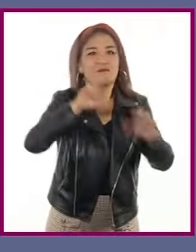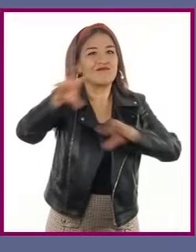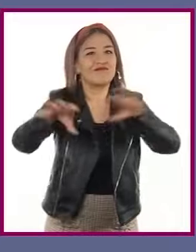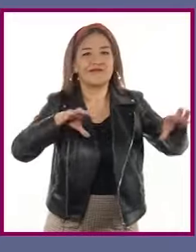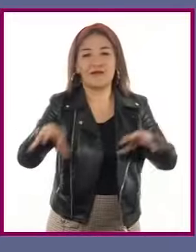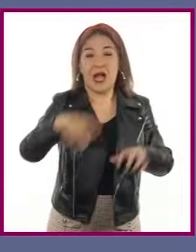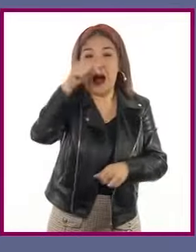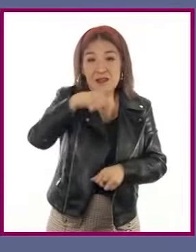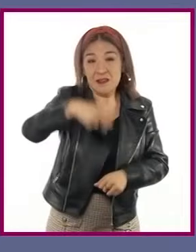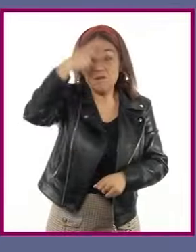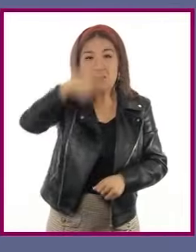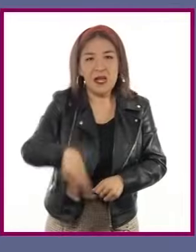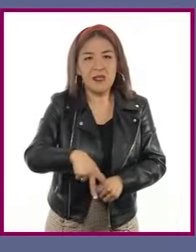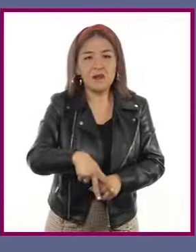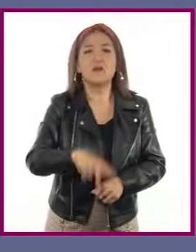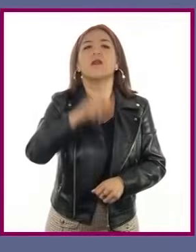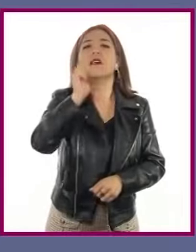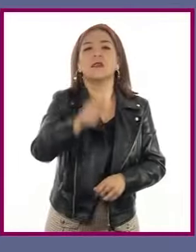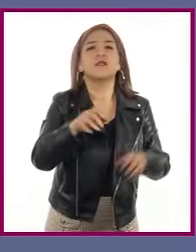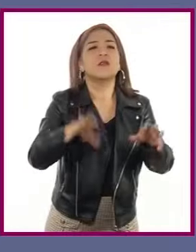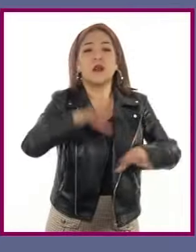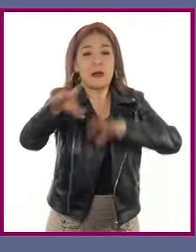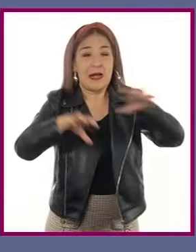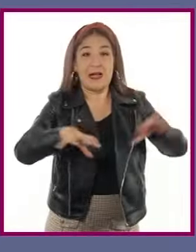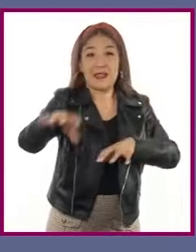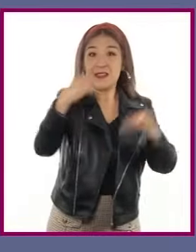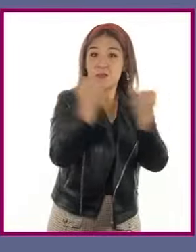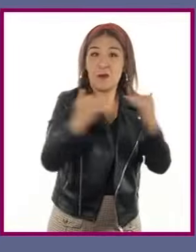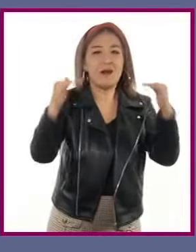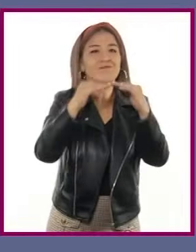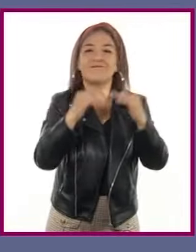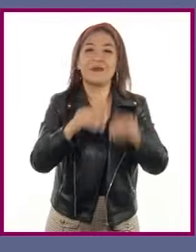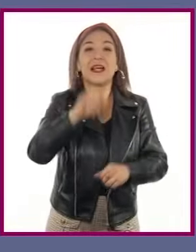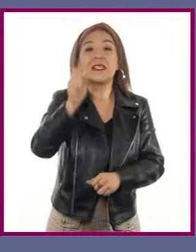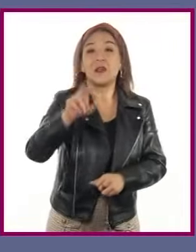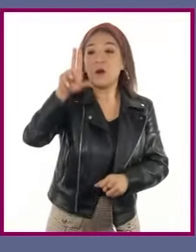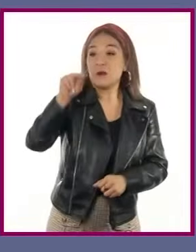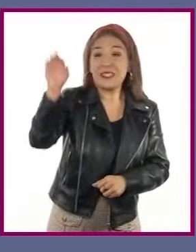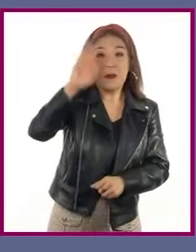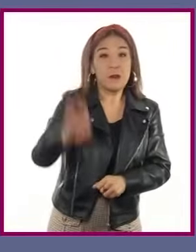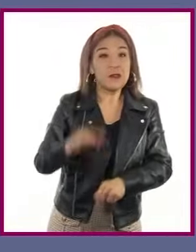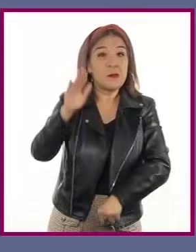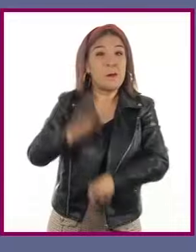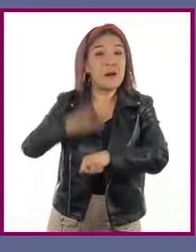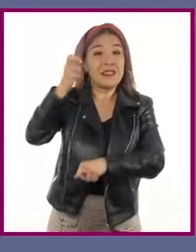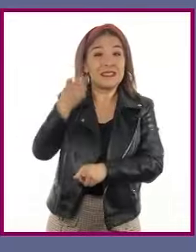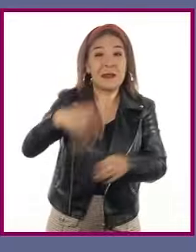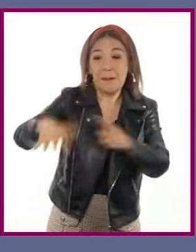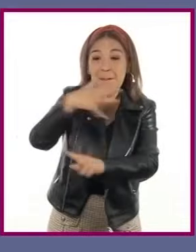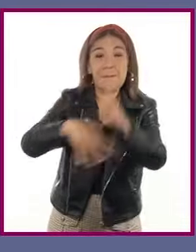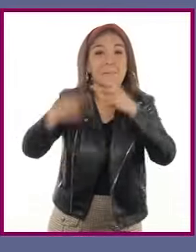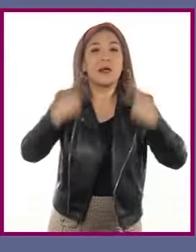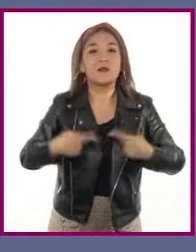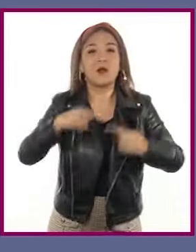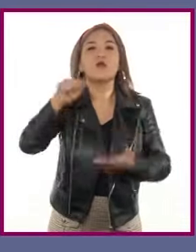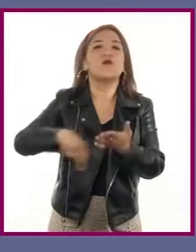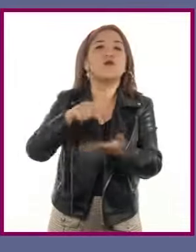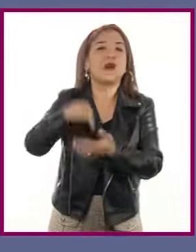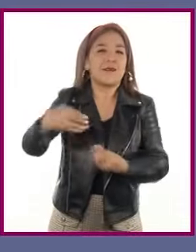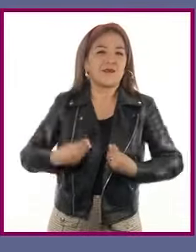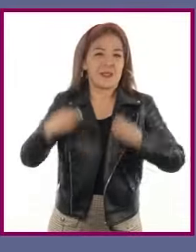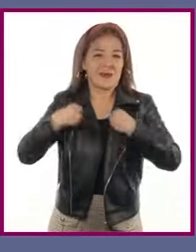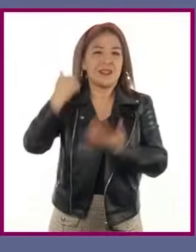En México, la distribución de la población es desigual. Más del 80% de las personas se concentra en las localidades urbanas